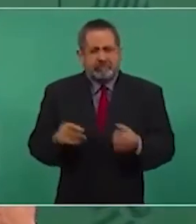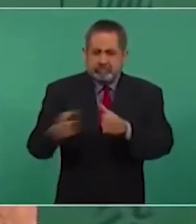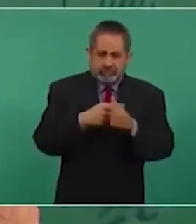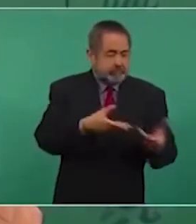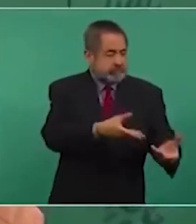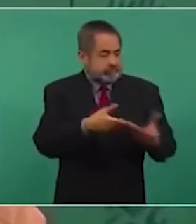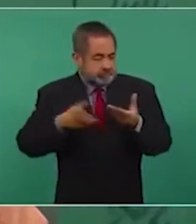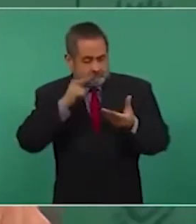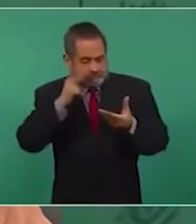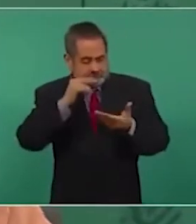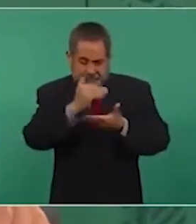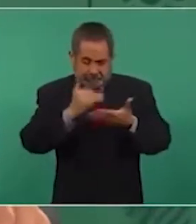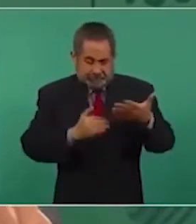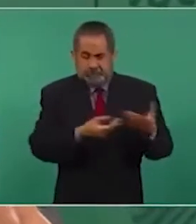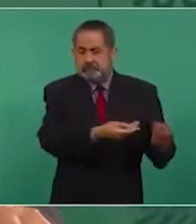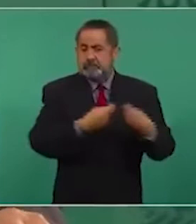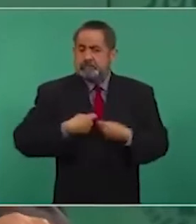Y no lo han hecho,